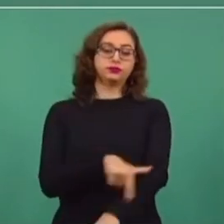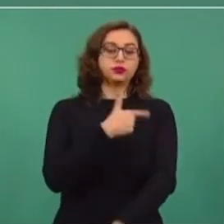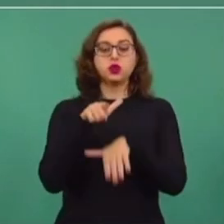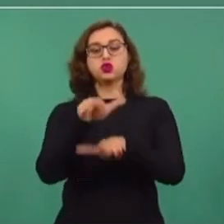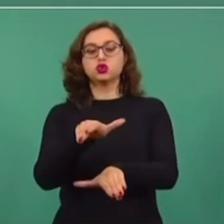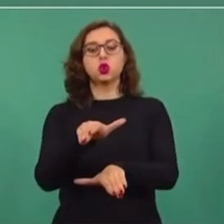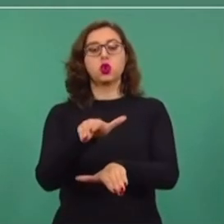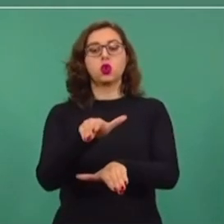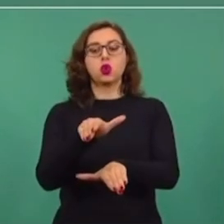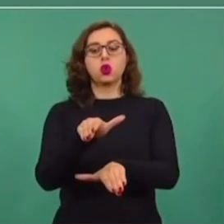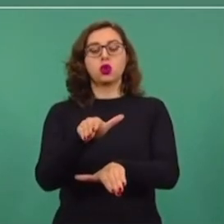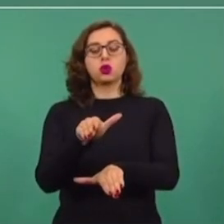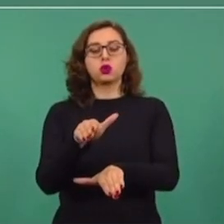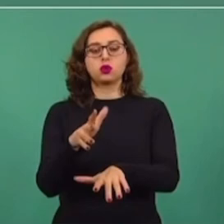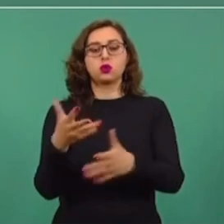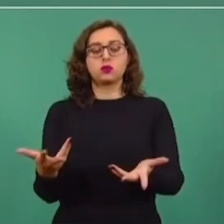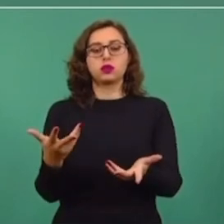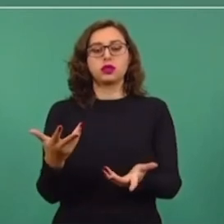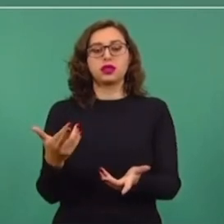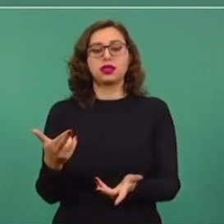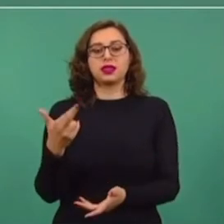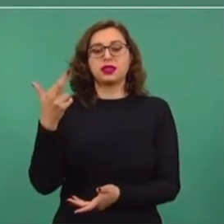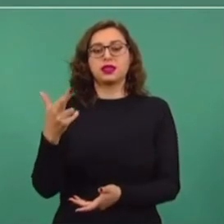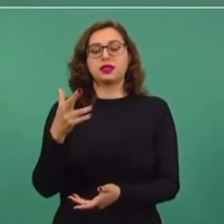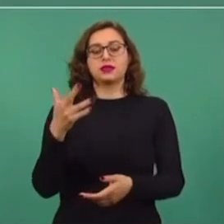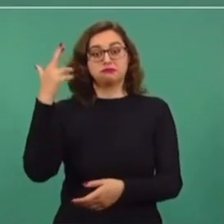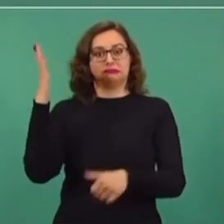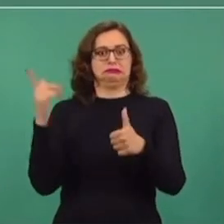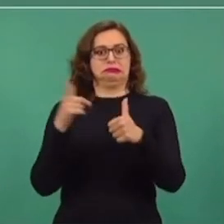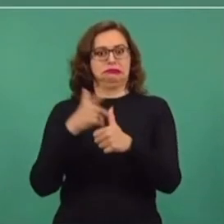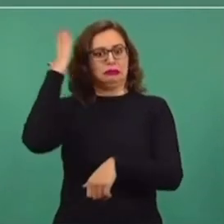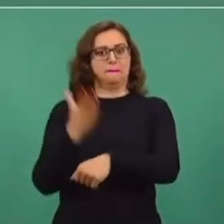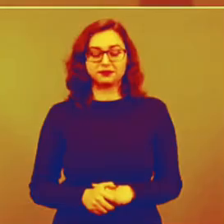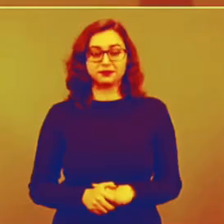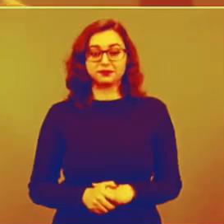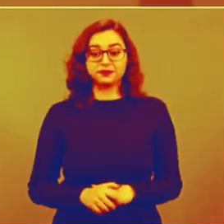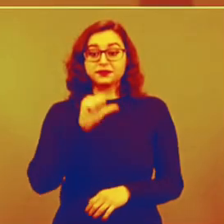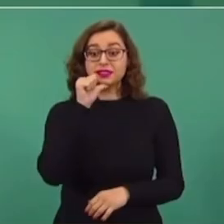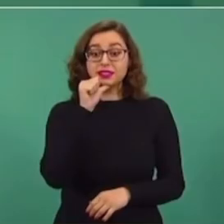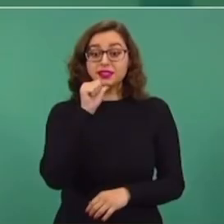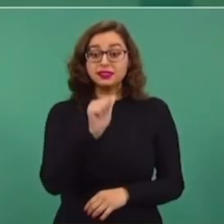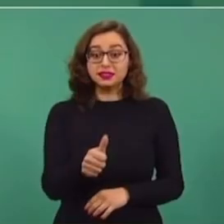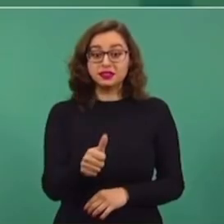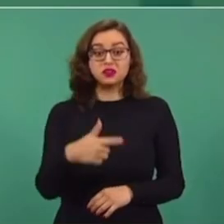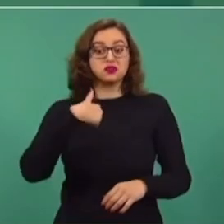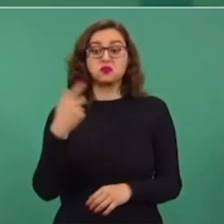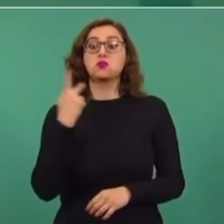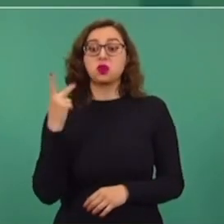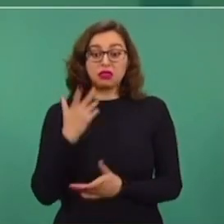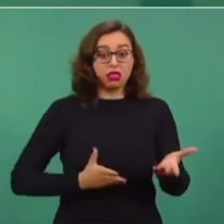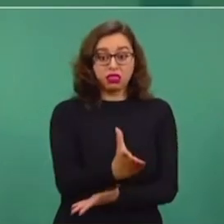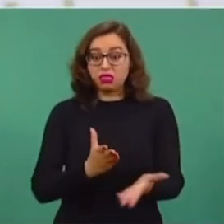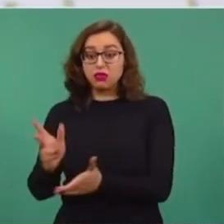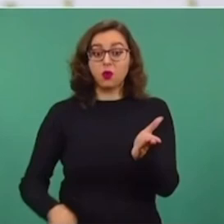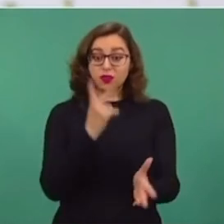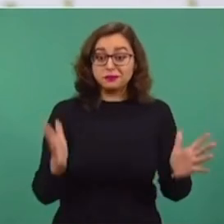la reina de las maderas, la caoba. No, nada. No vuelvo a participar.